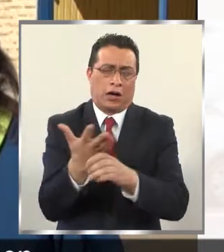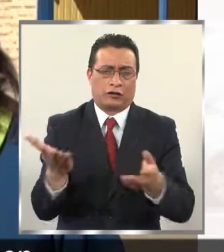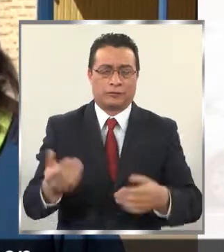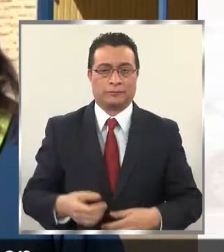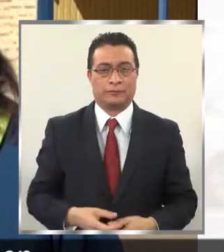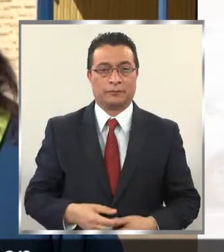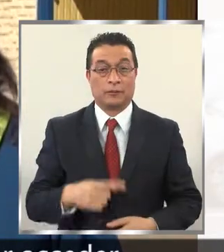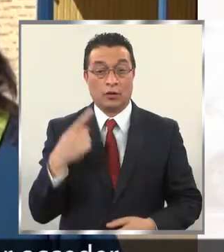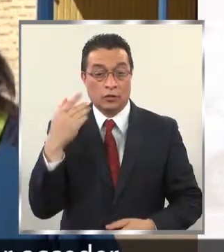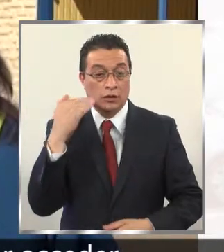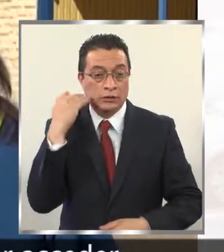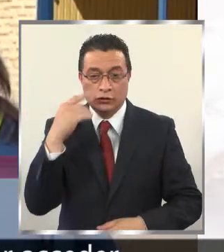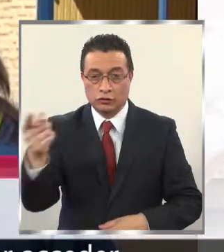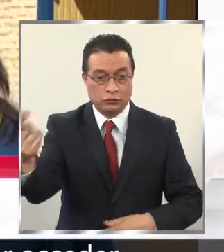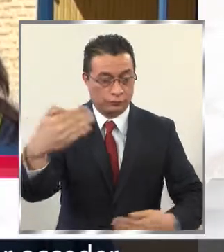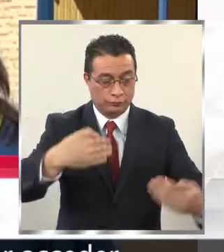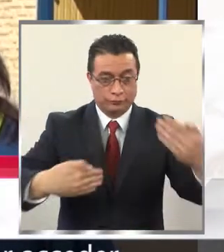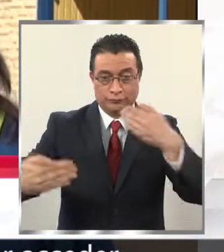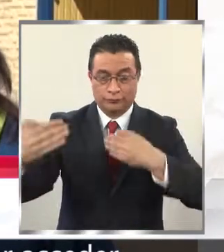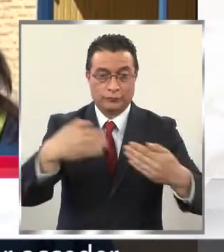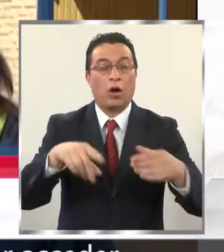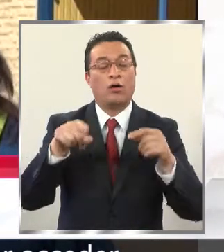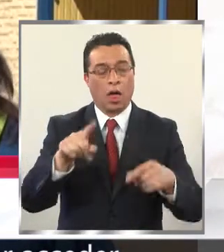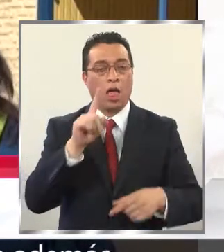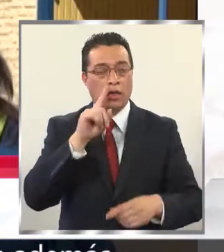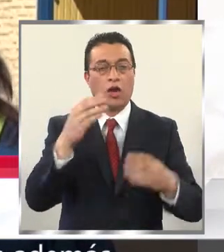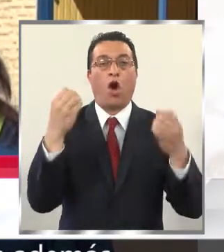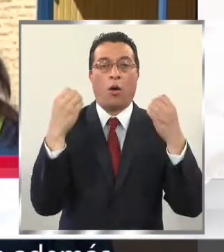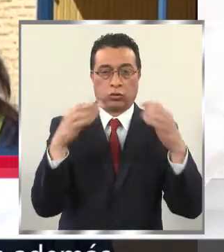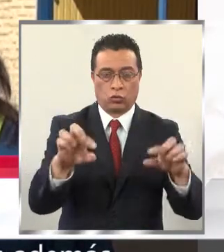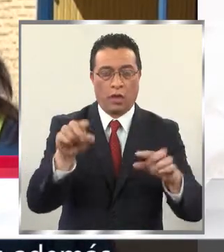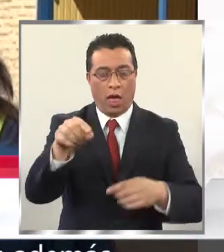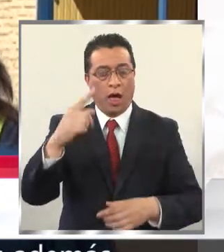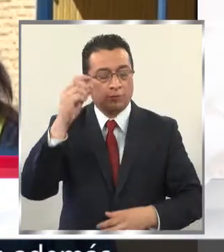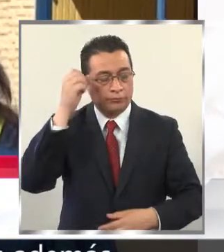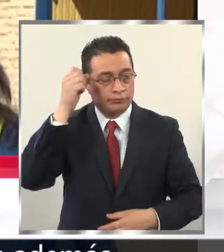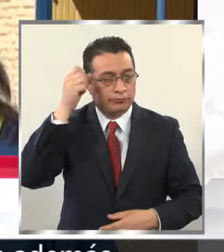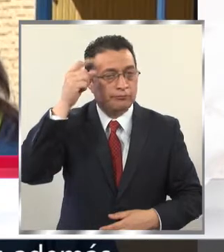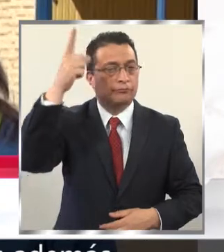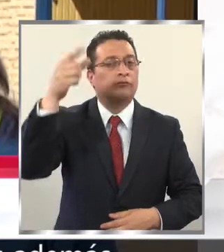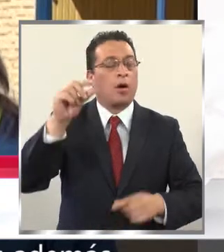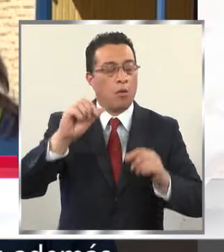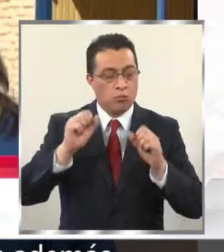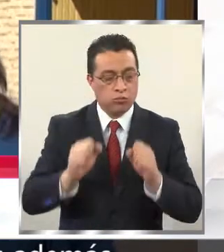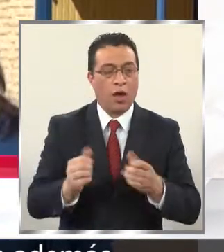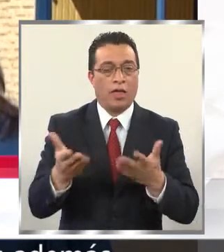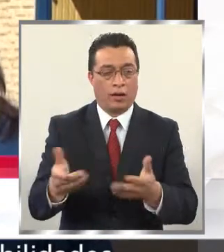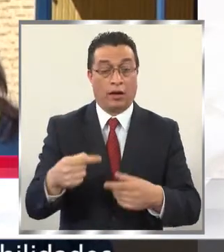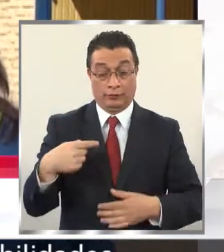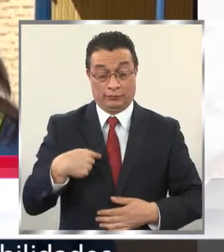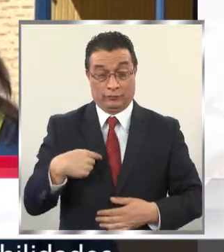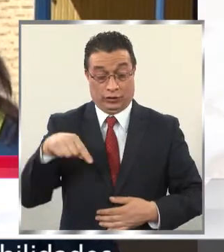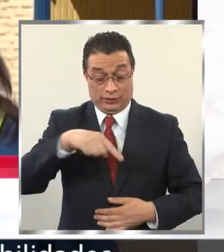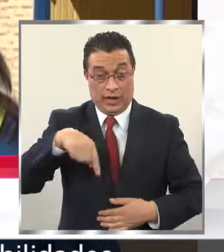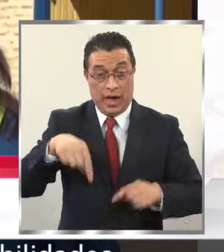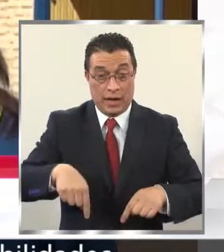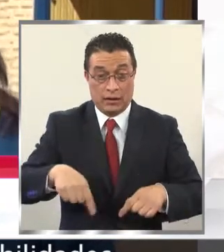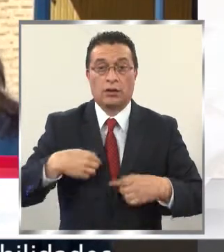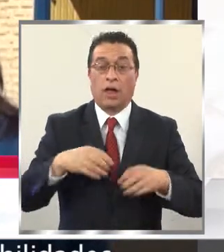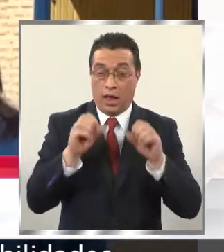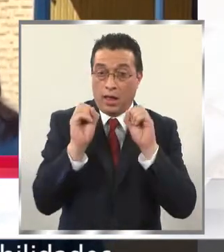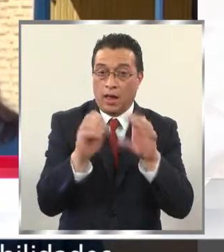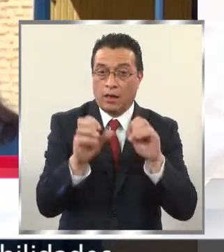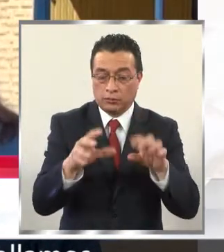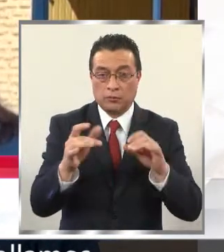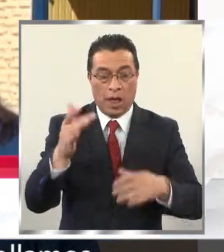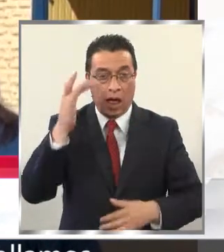tienen las oportunidades para poder acceder al aprendizaje. Aquí nosotros, además de enseñar lo que son